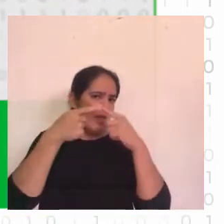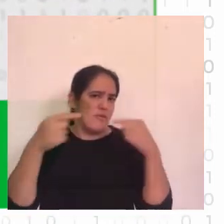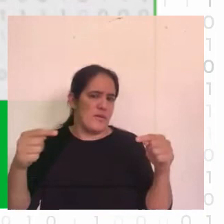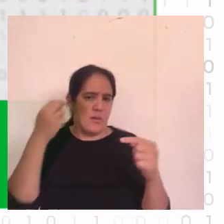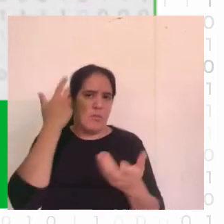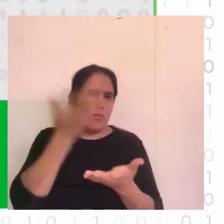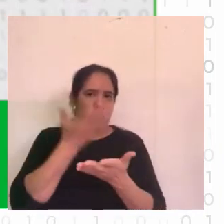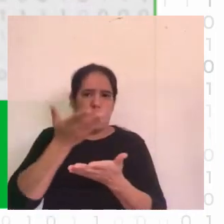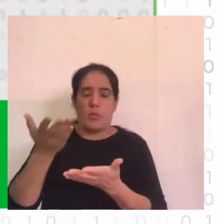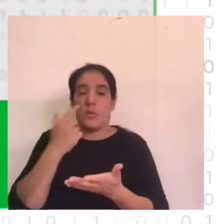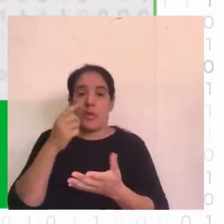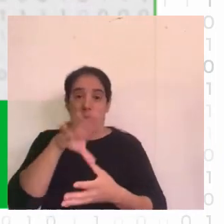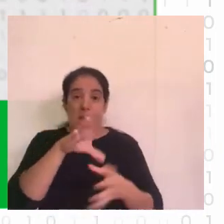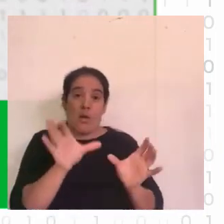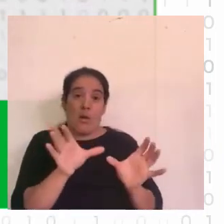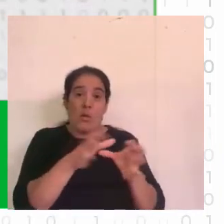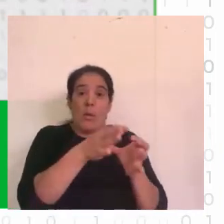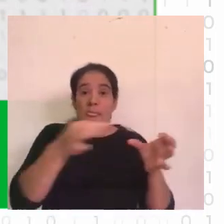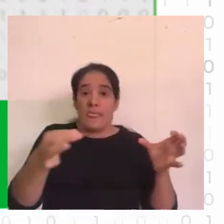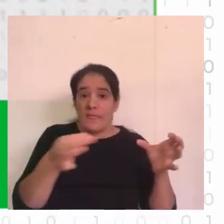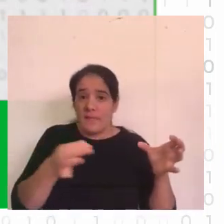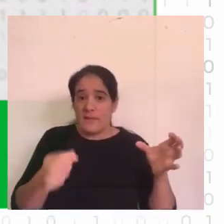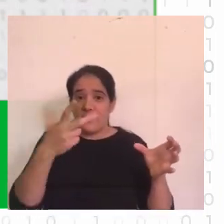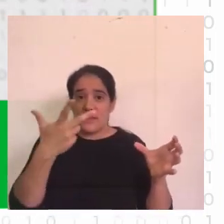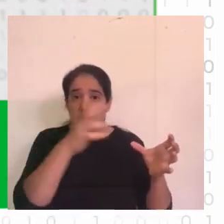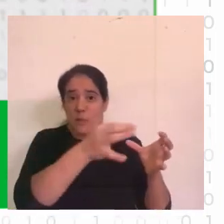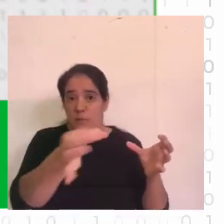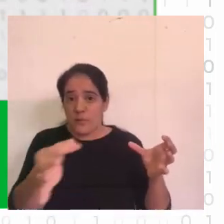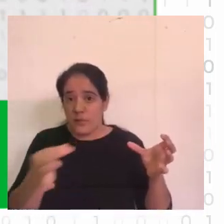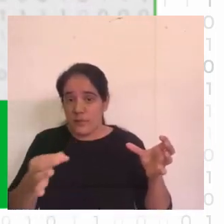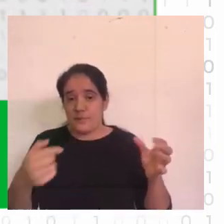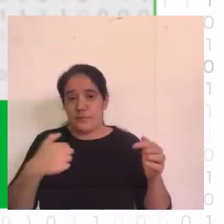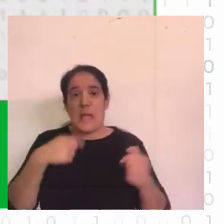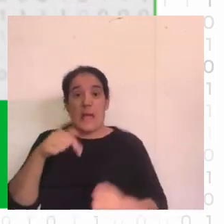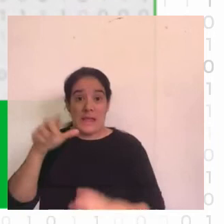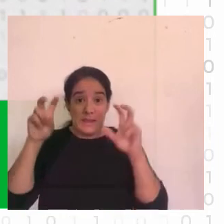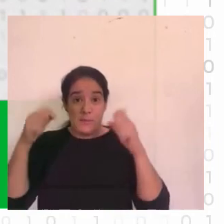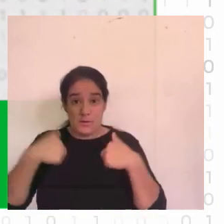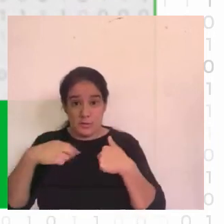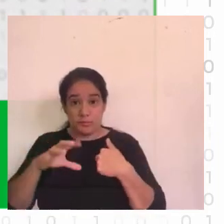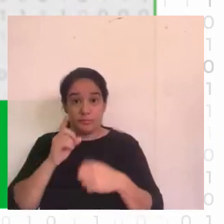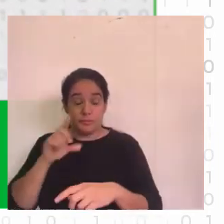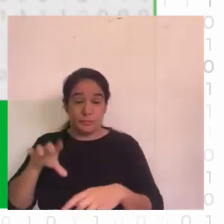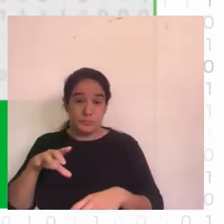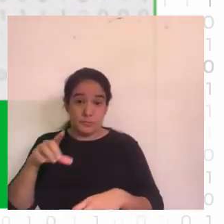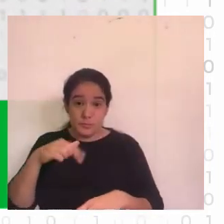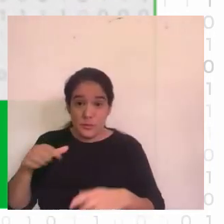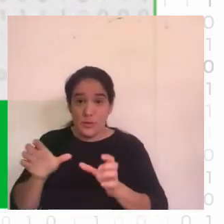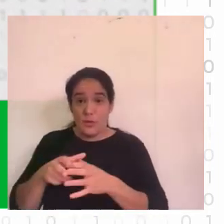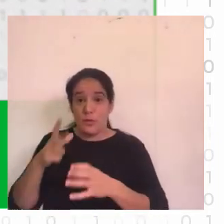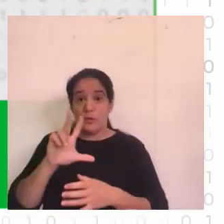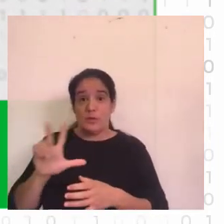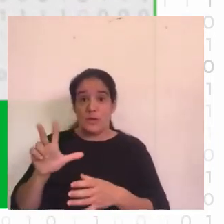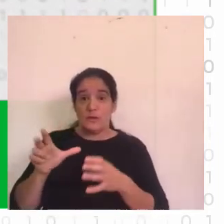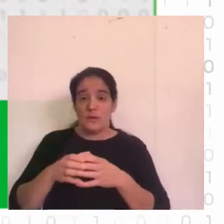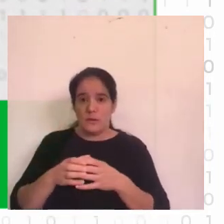se armaban grupos de A3 el tema este en particular para ayudar a las personas con discapacidad visual o baja visión el tema es